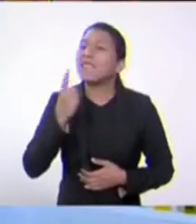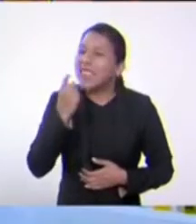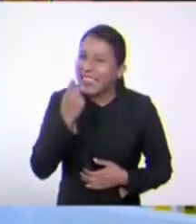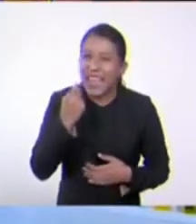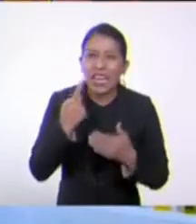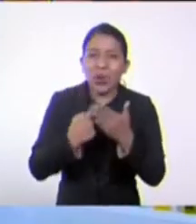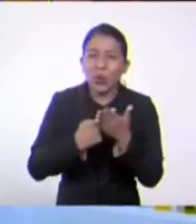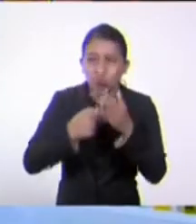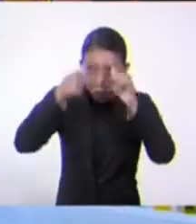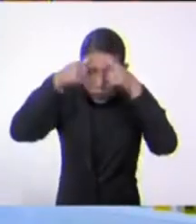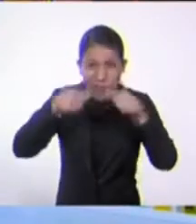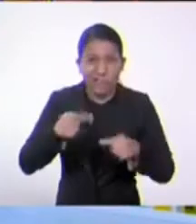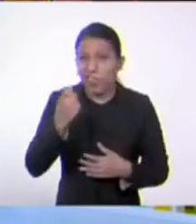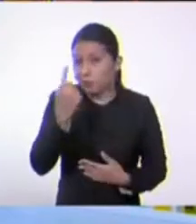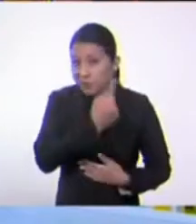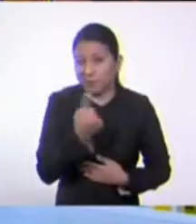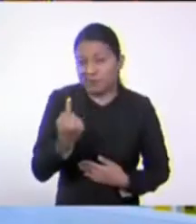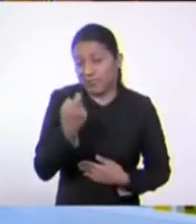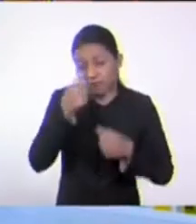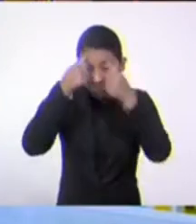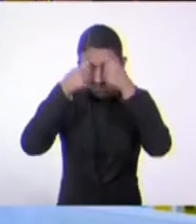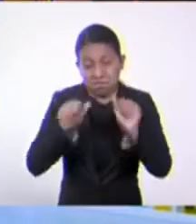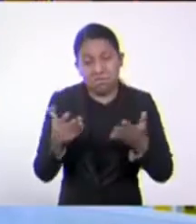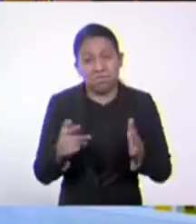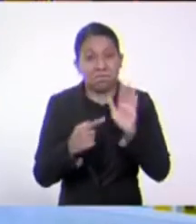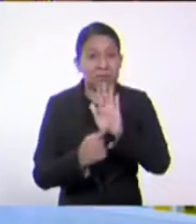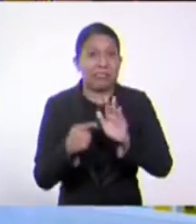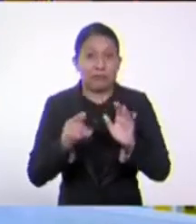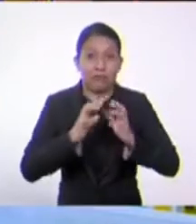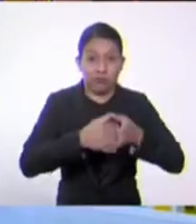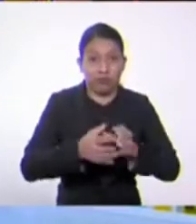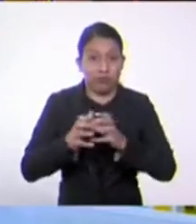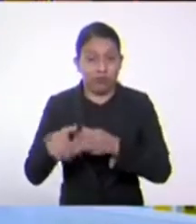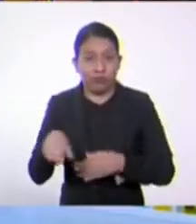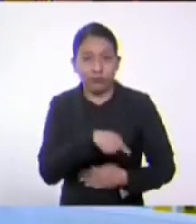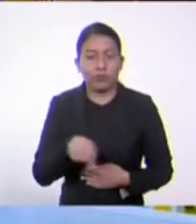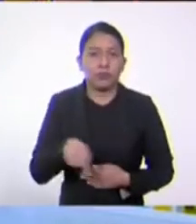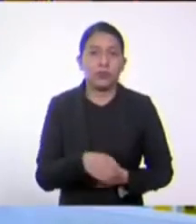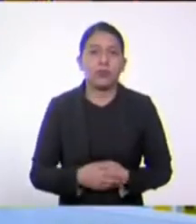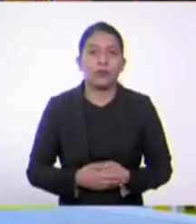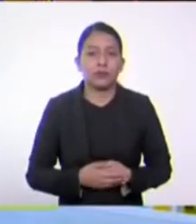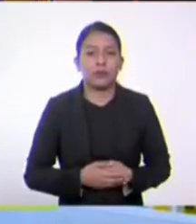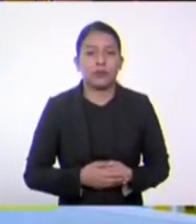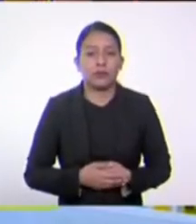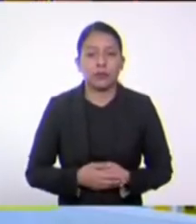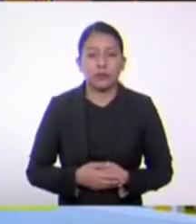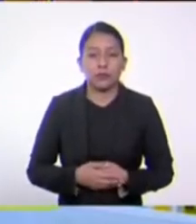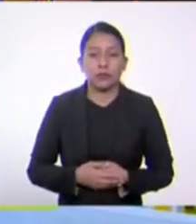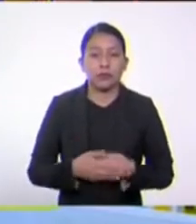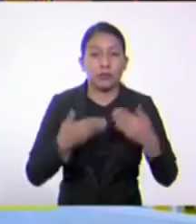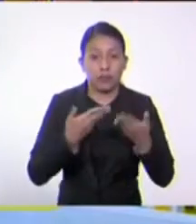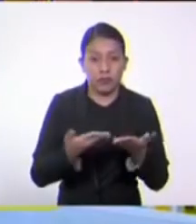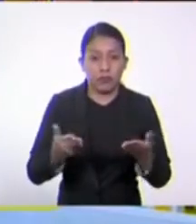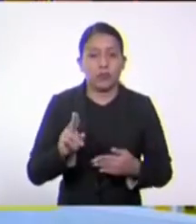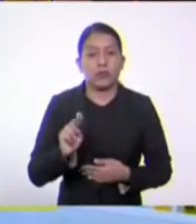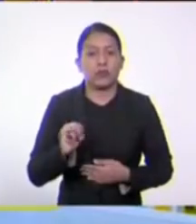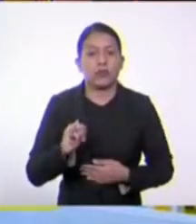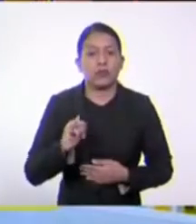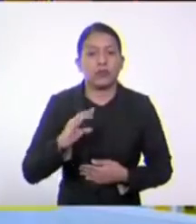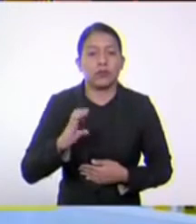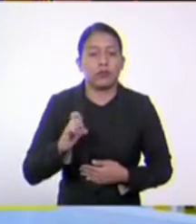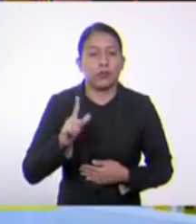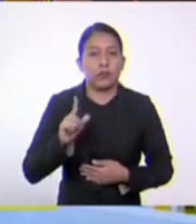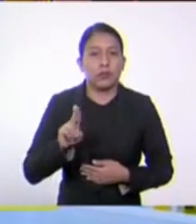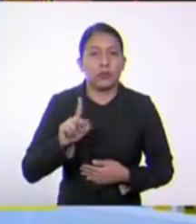ello, sabemos que los representantes de este reino y de este dominio son organismos unicelulares,